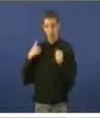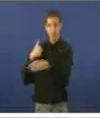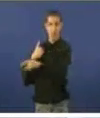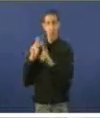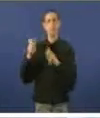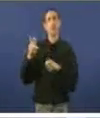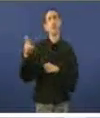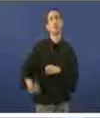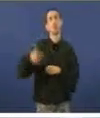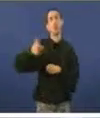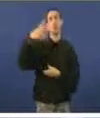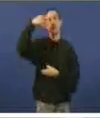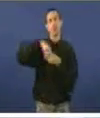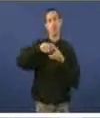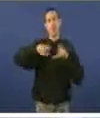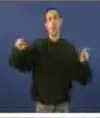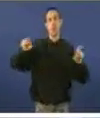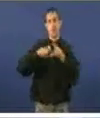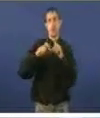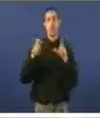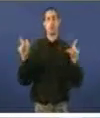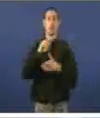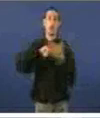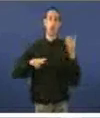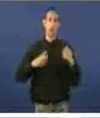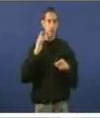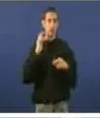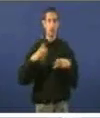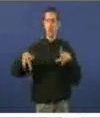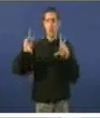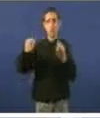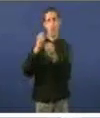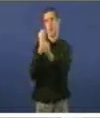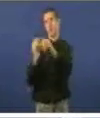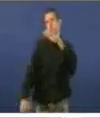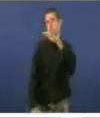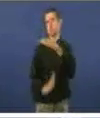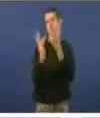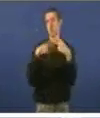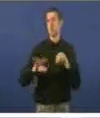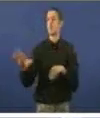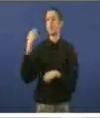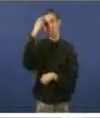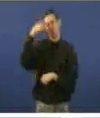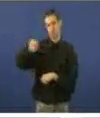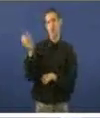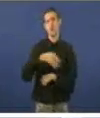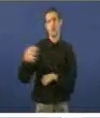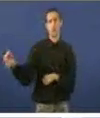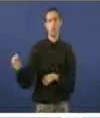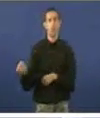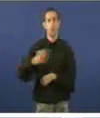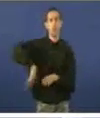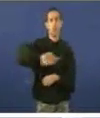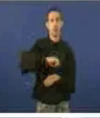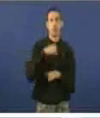traballadores da compañía da radiotelevisión de Galiza foran cesados no seu cargo. Porque, ademais, vostede sabe perfectamente que o que nos estamos